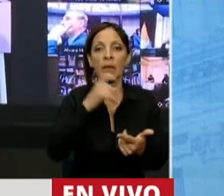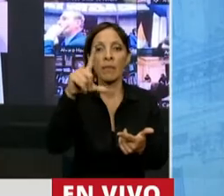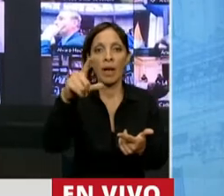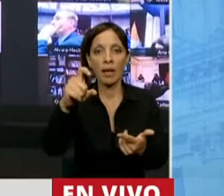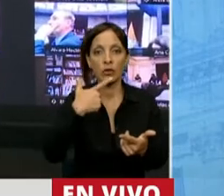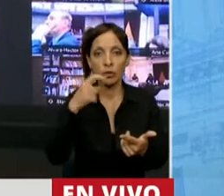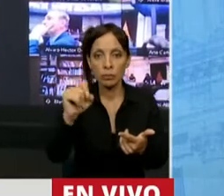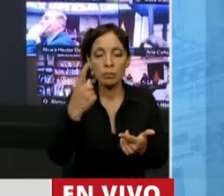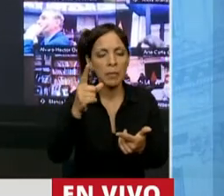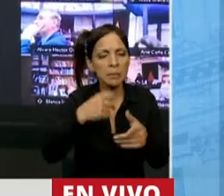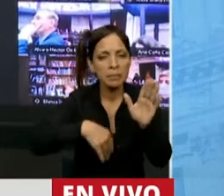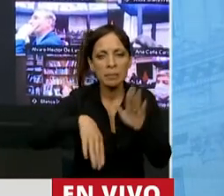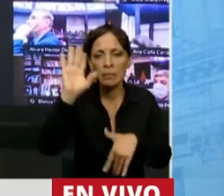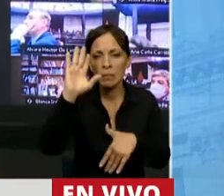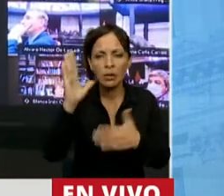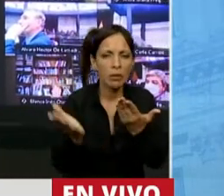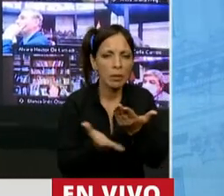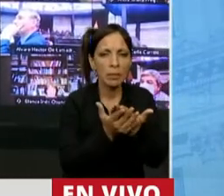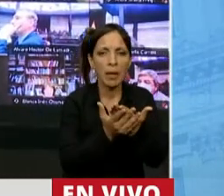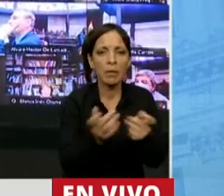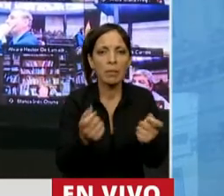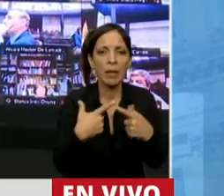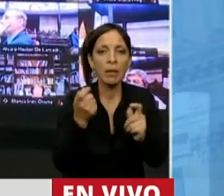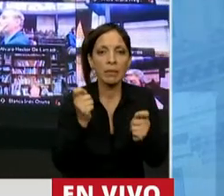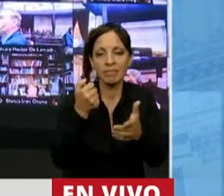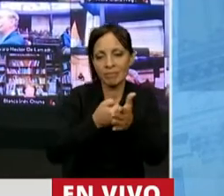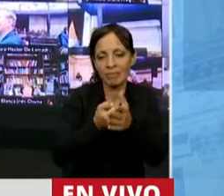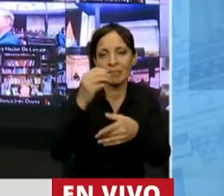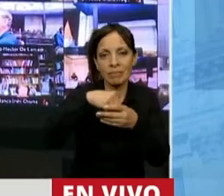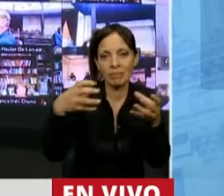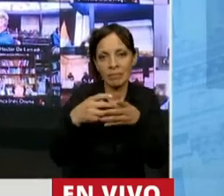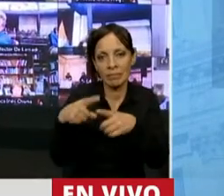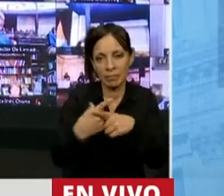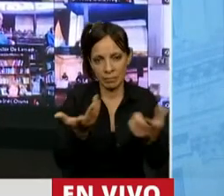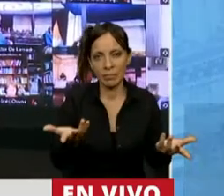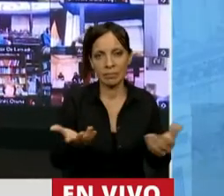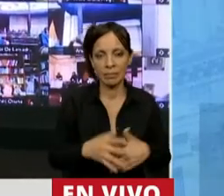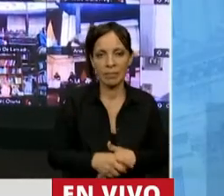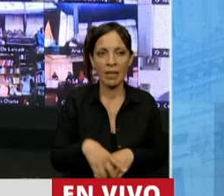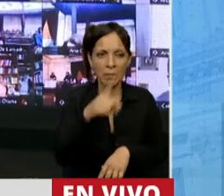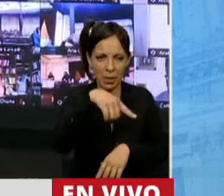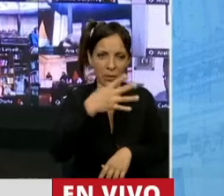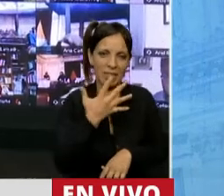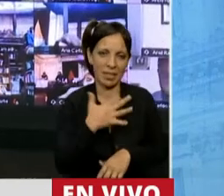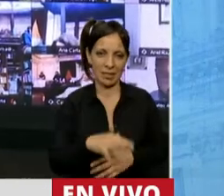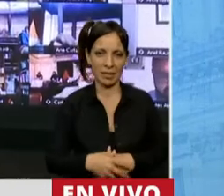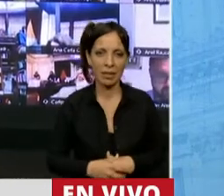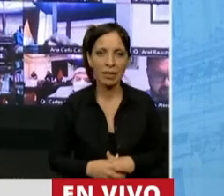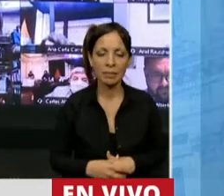mayor espalda y escuela me la dio mi militancia territorial, para que les quede un poquito claro.